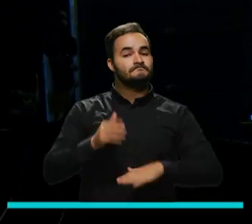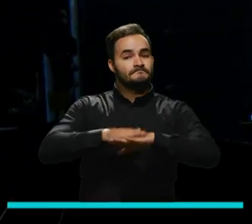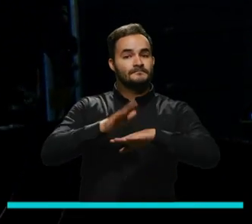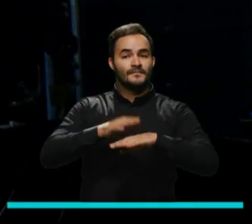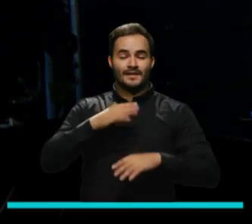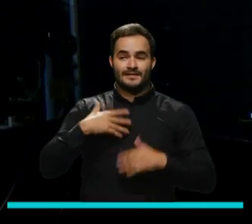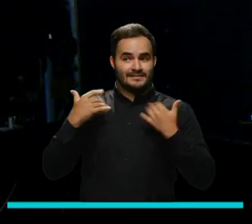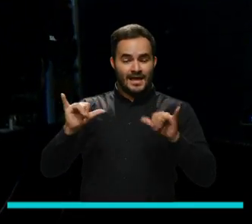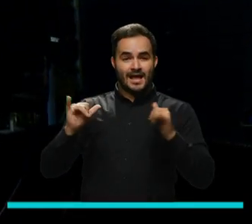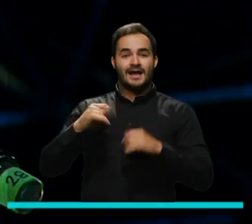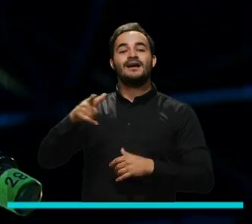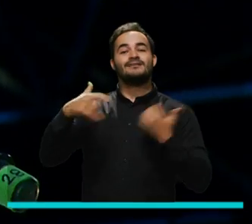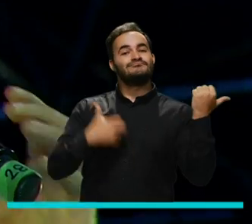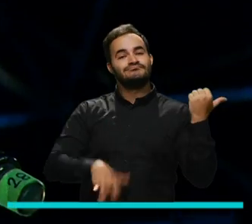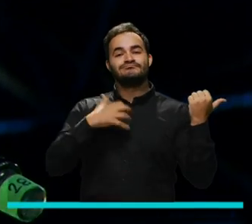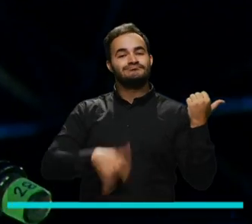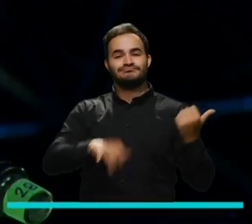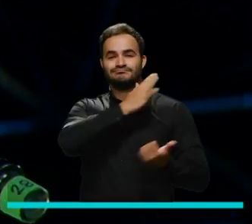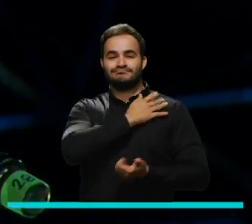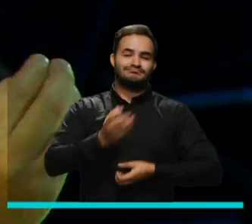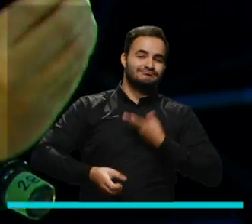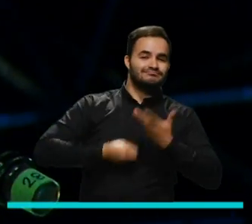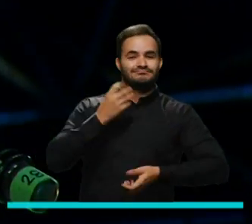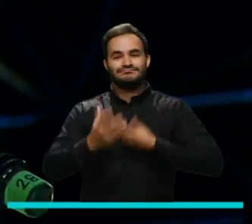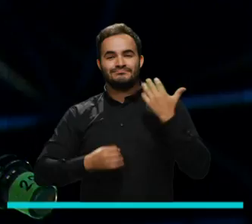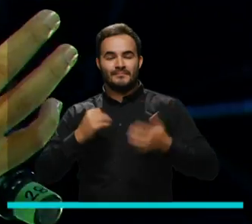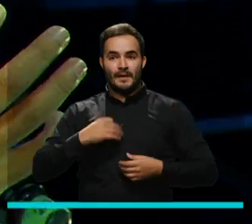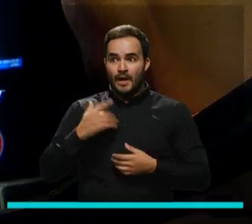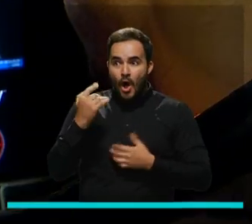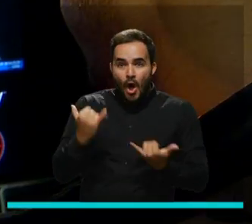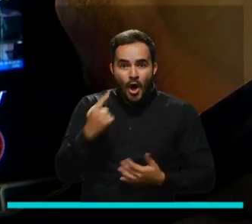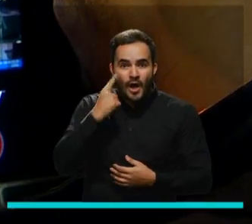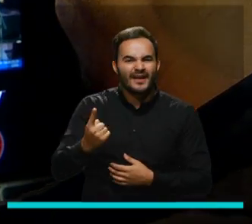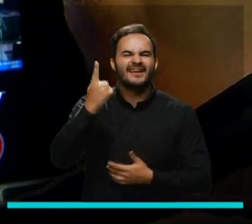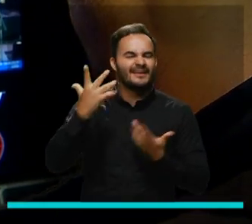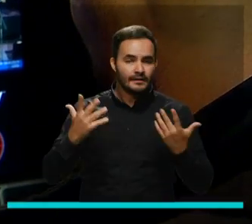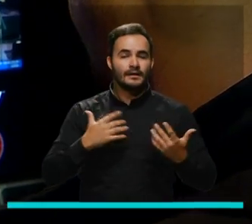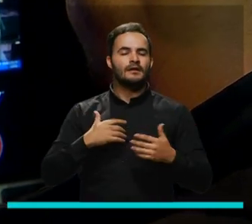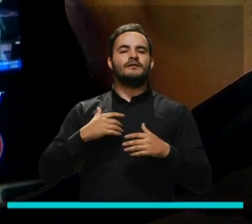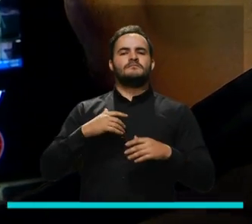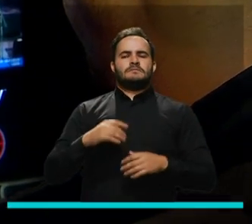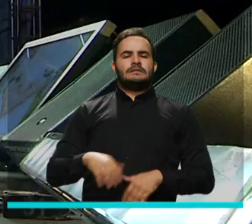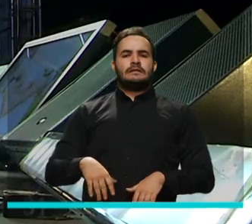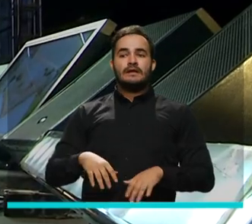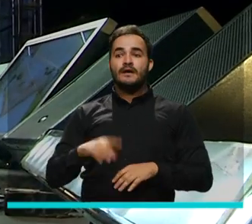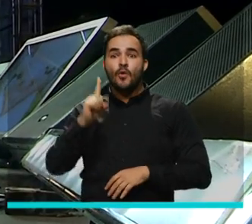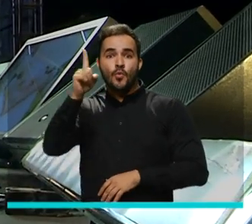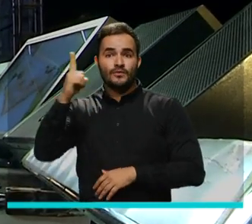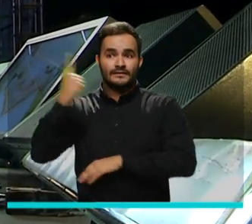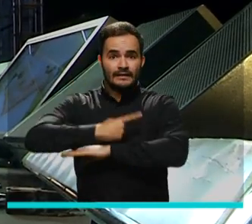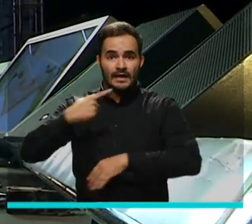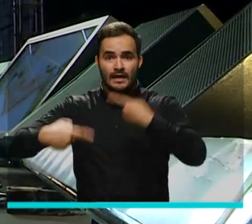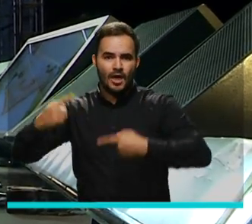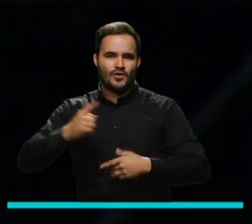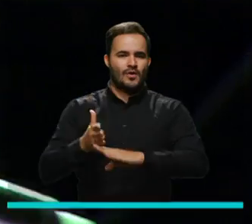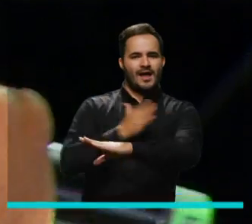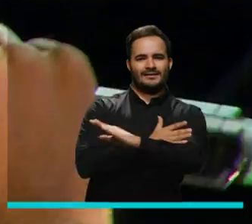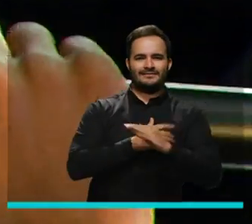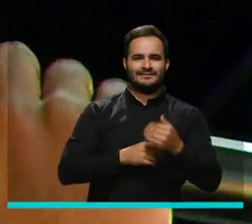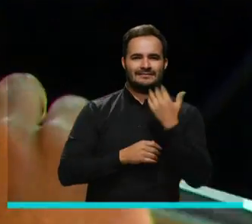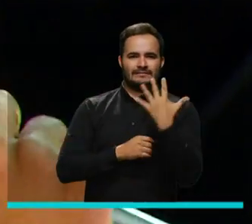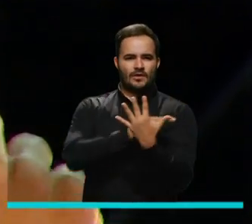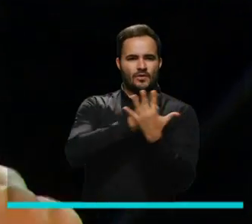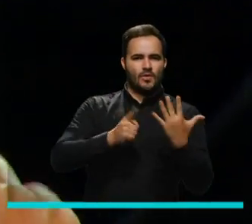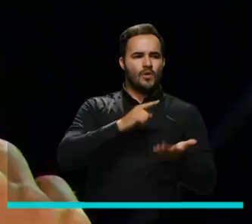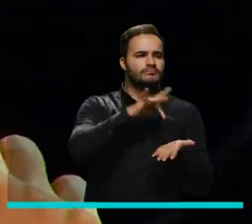Por primera vez, Festival Nacional de la Trova Ciudad de Medellín realizará cinco de sus seis jornadas clasificatorias en los corregimientos